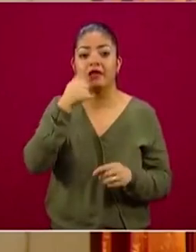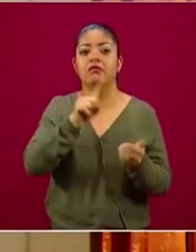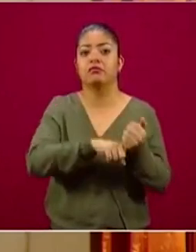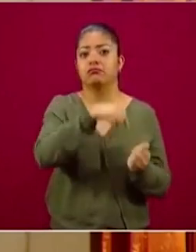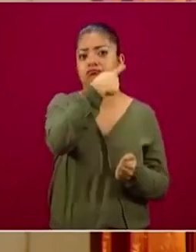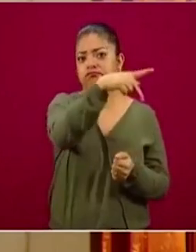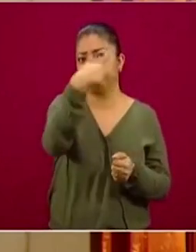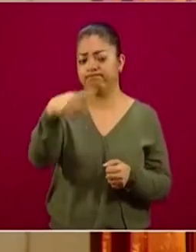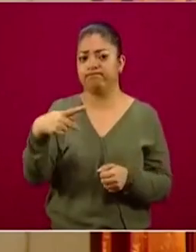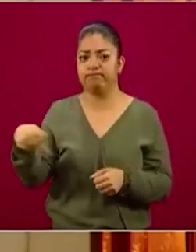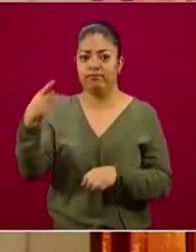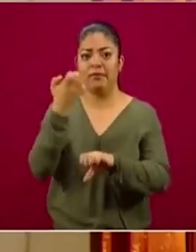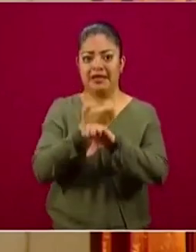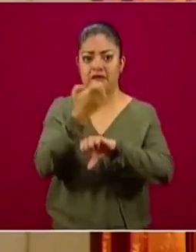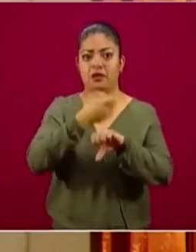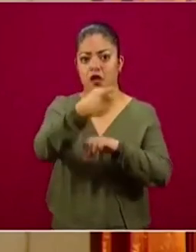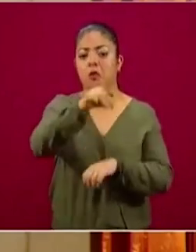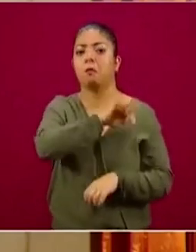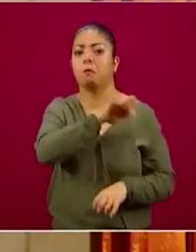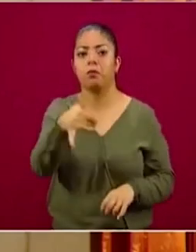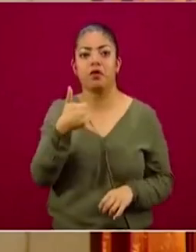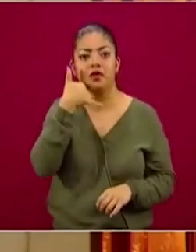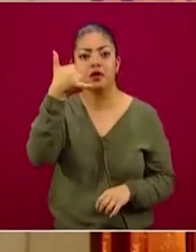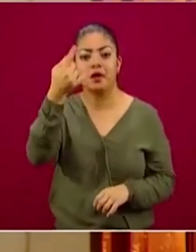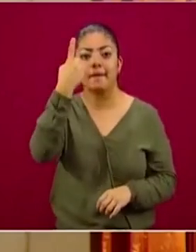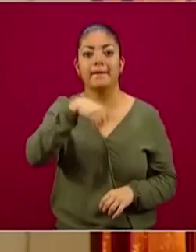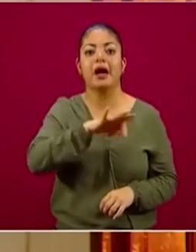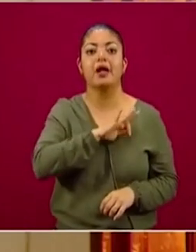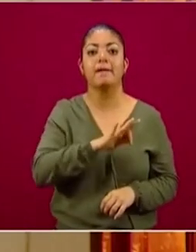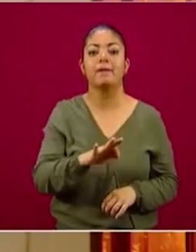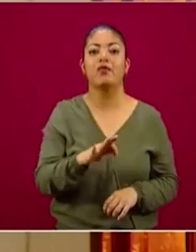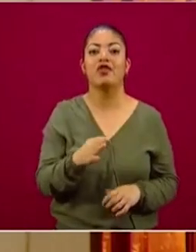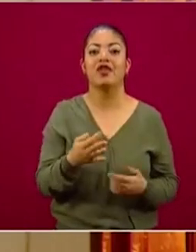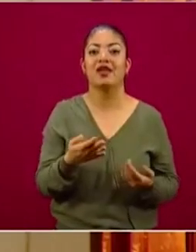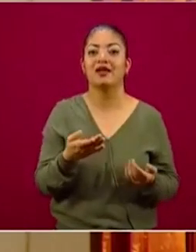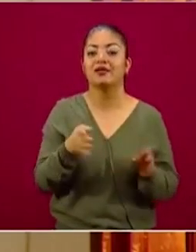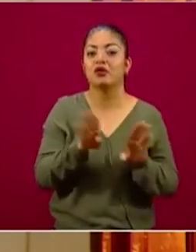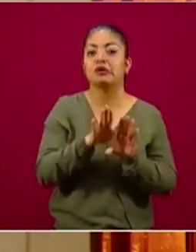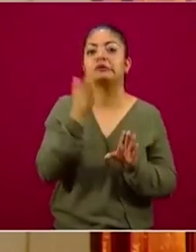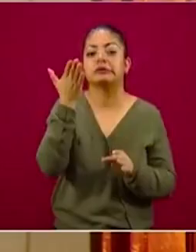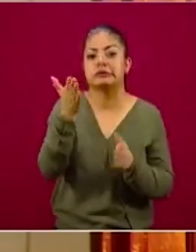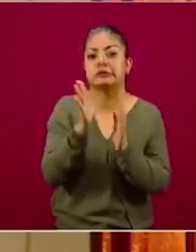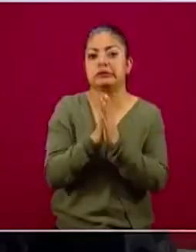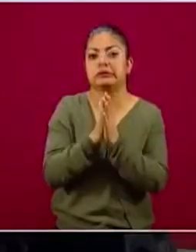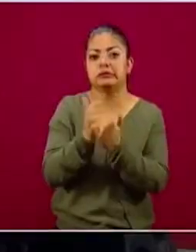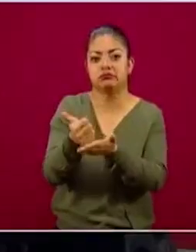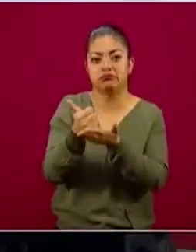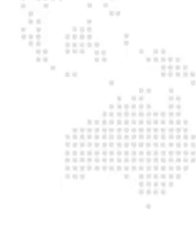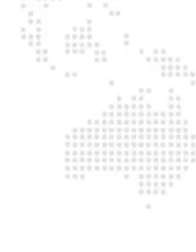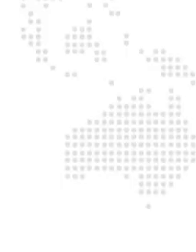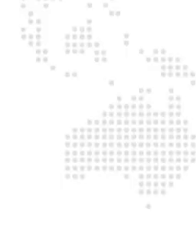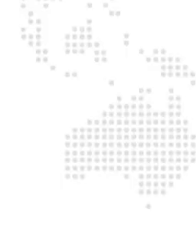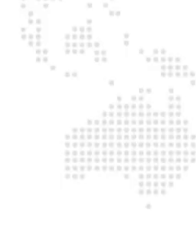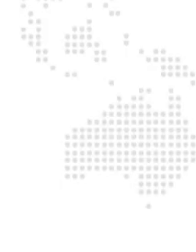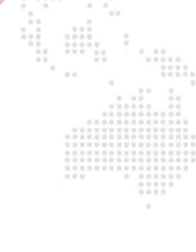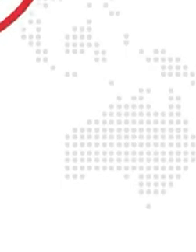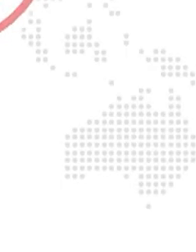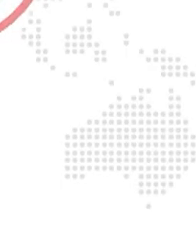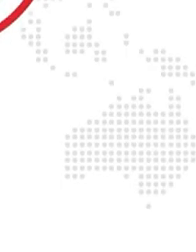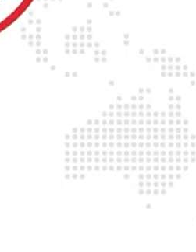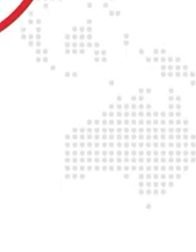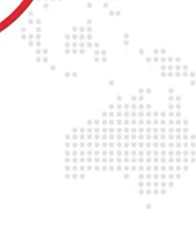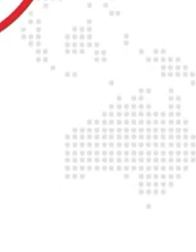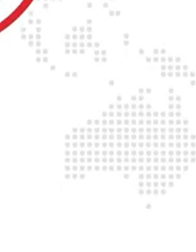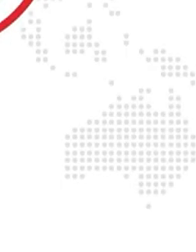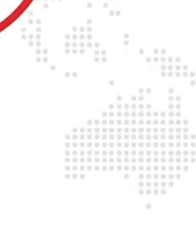federativas a los cuales se pueden comunicar para poder solicitar ayuda y que se las atienda con oportunidad. López-Gatell.